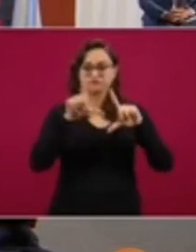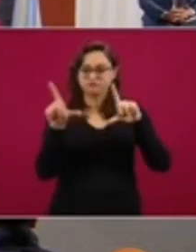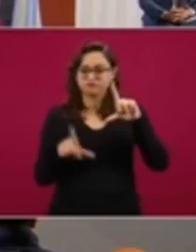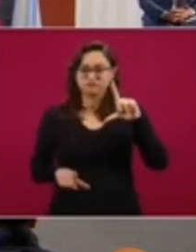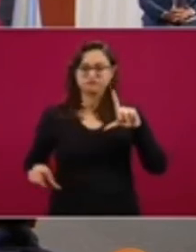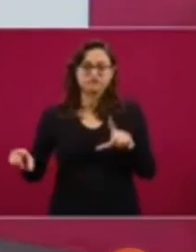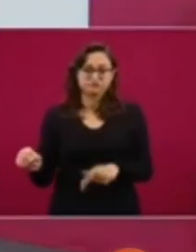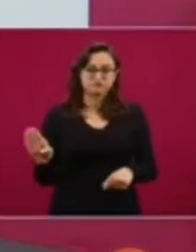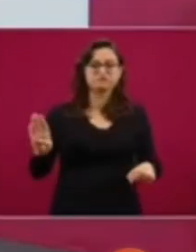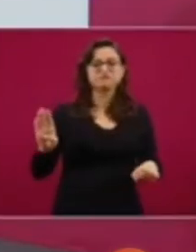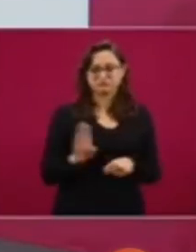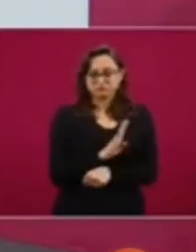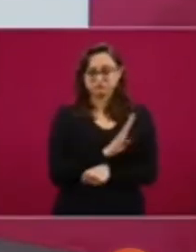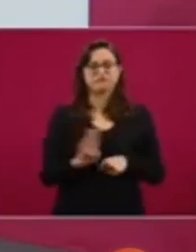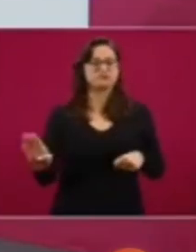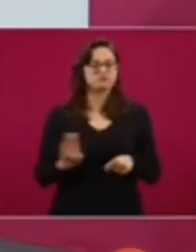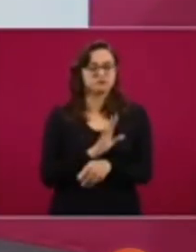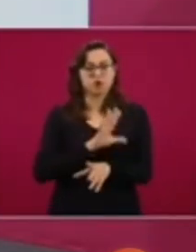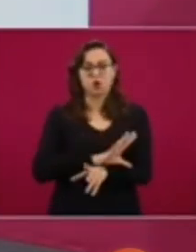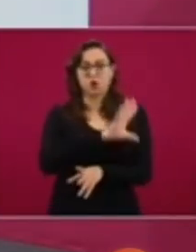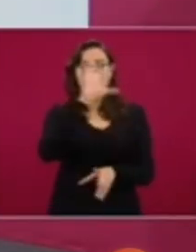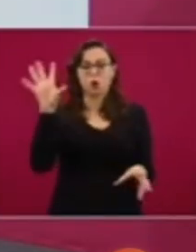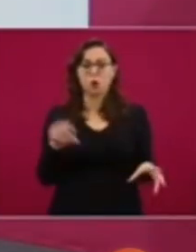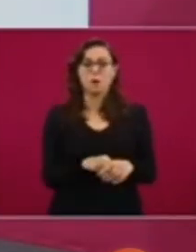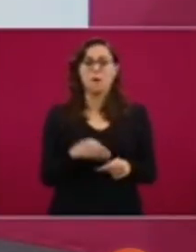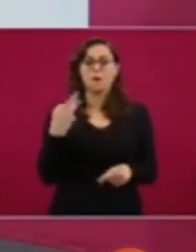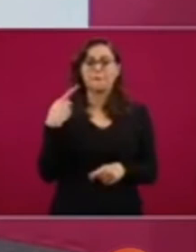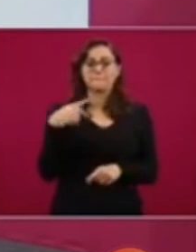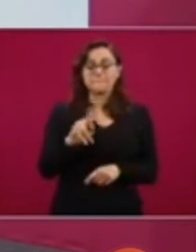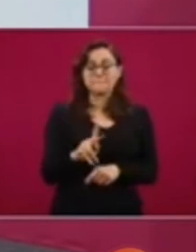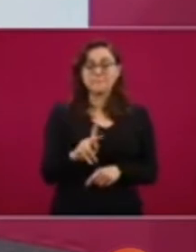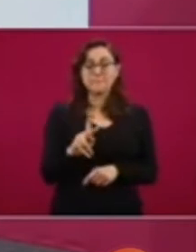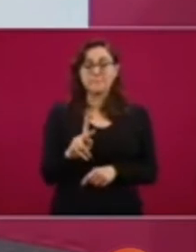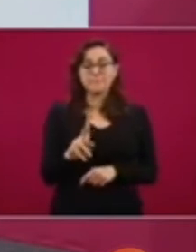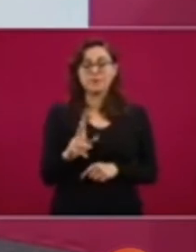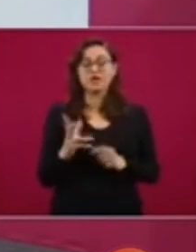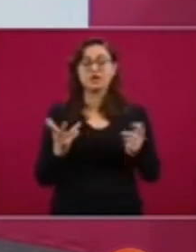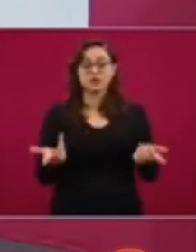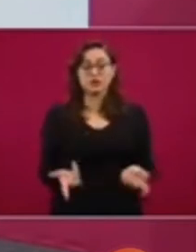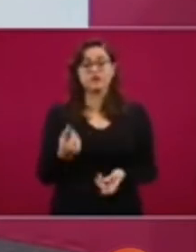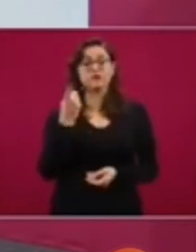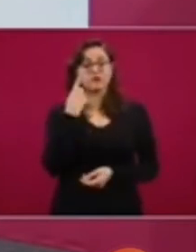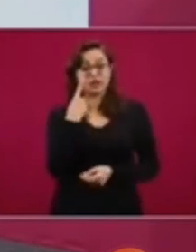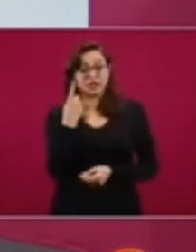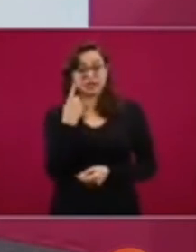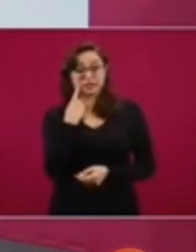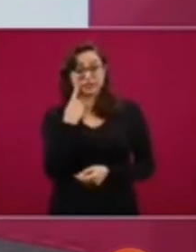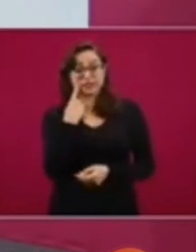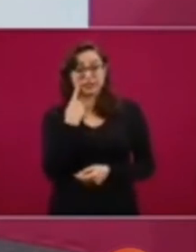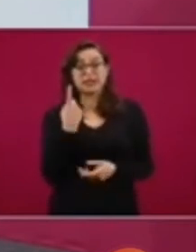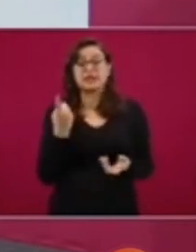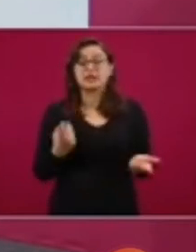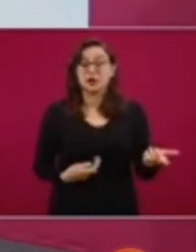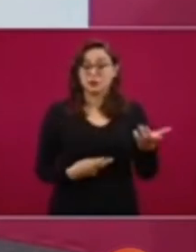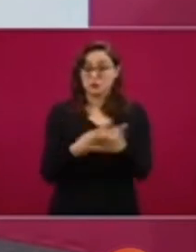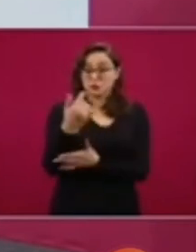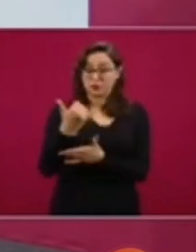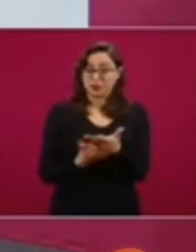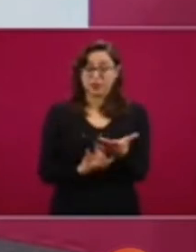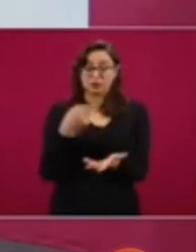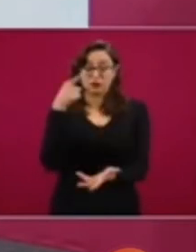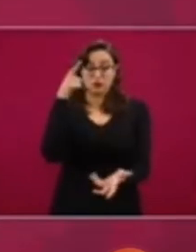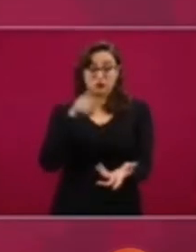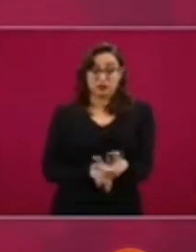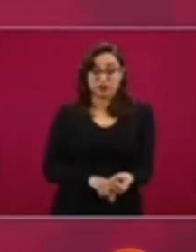tener los beneficios de esto. Pero vean ustedes que nada más lo implícito en el proyecto que estamos